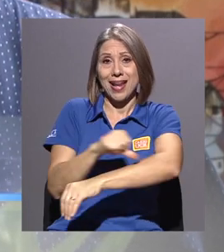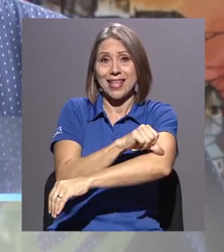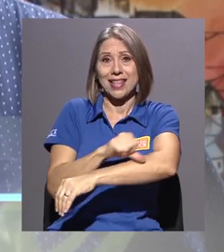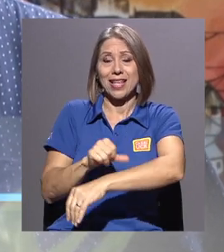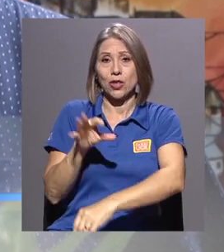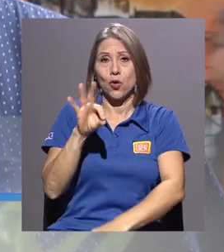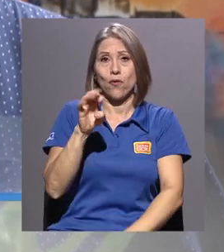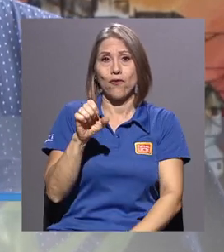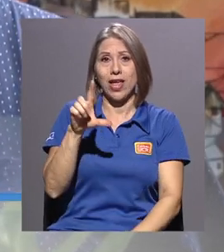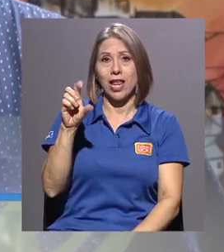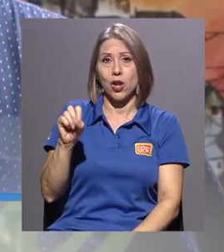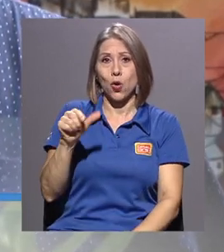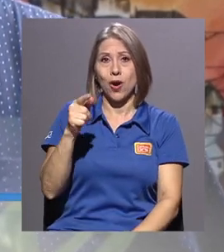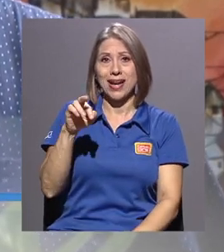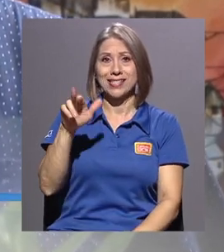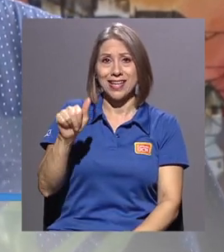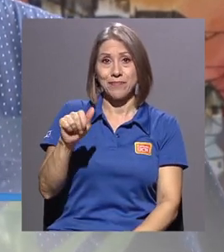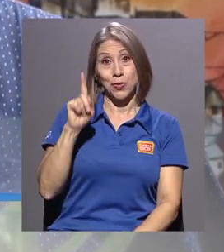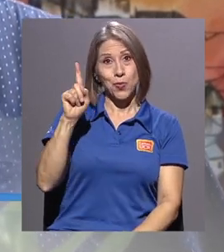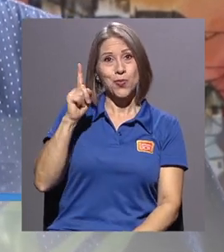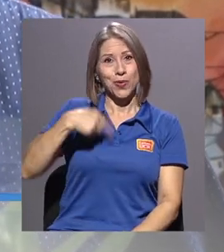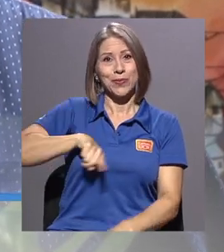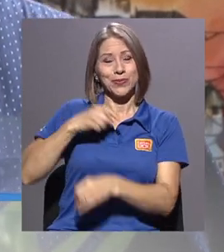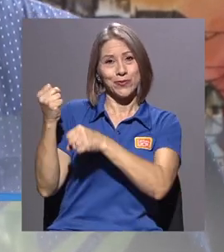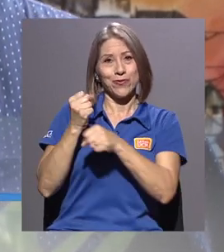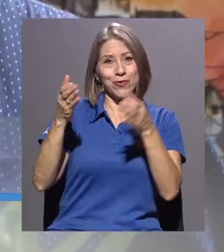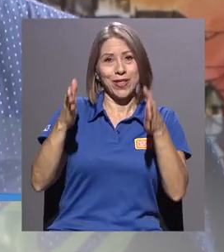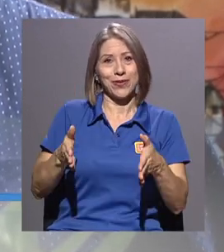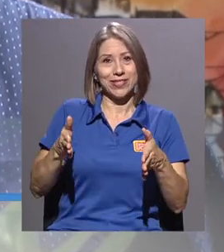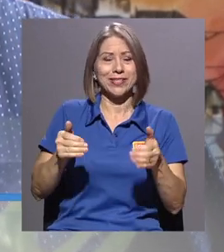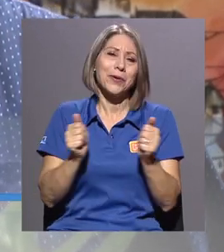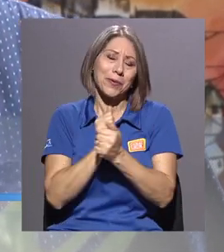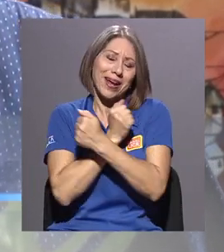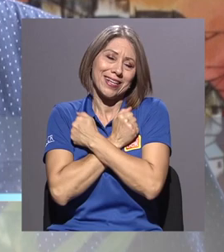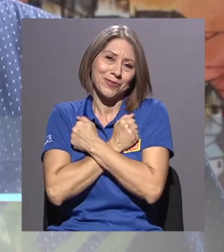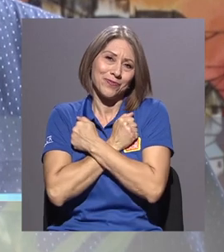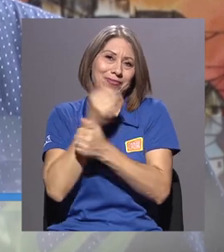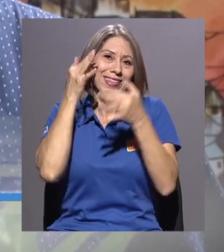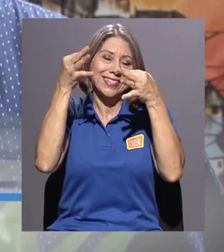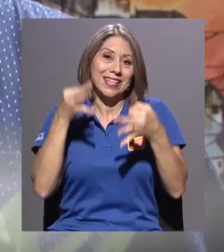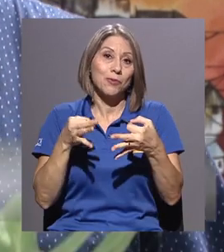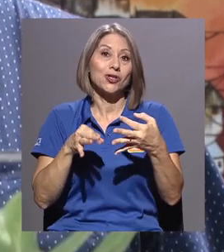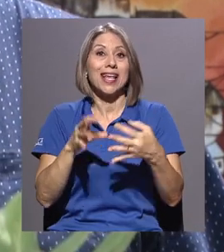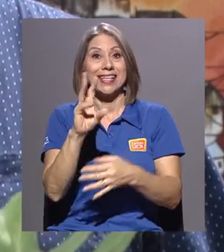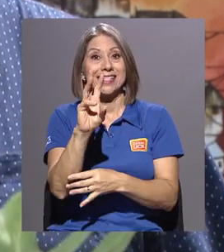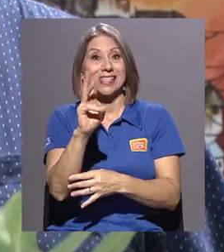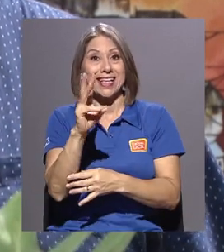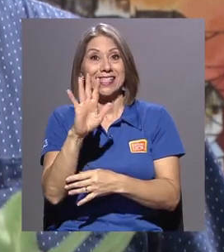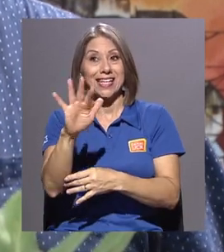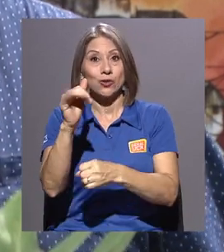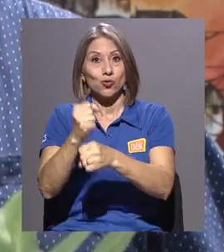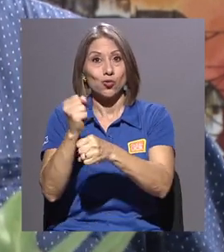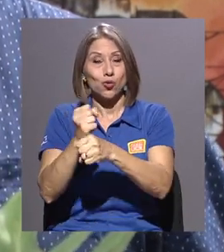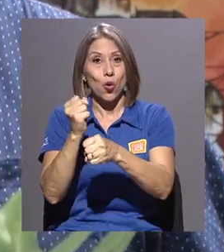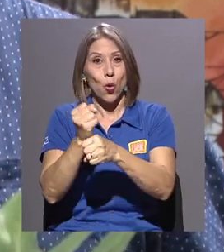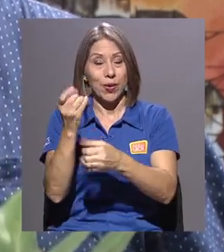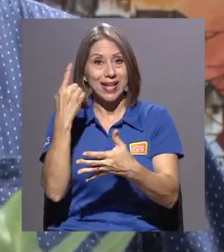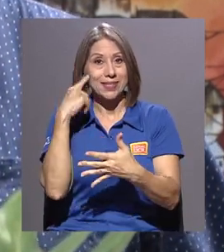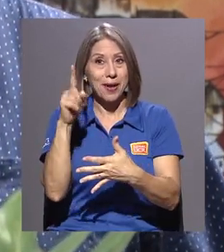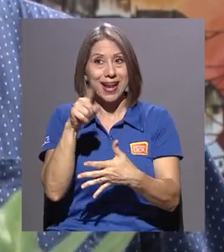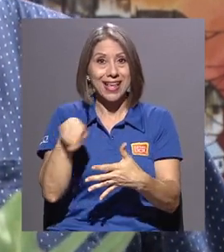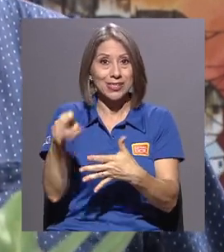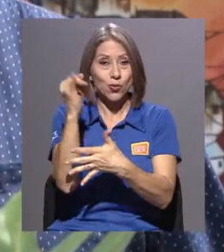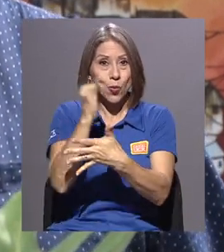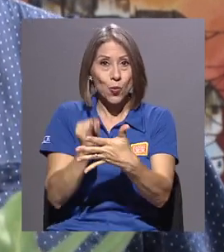el cual obviamente con mucho cariño decidimos tomar seis de sus obras para hacer el ejercicio y tratar de hacer que los estudiantes se